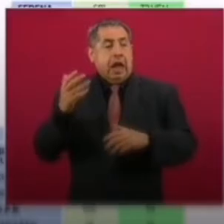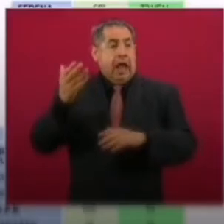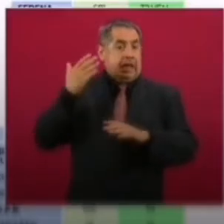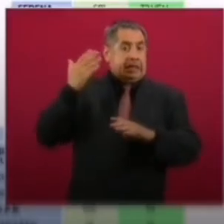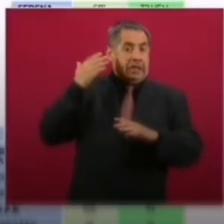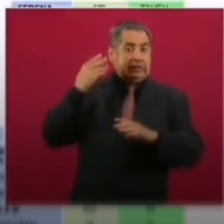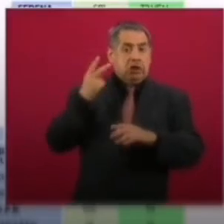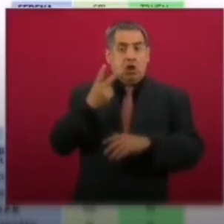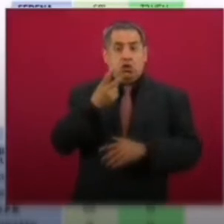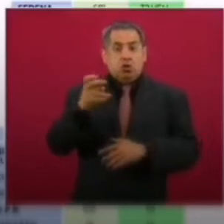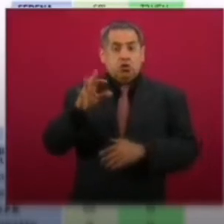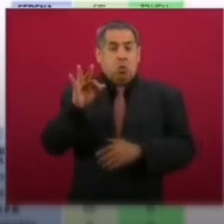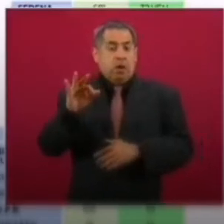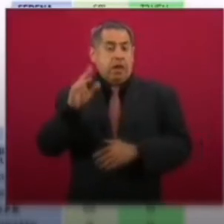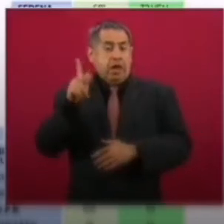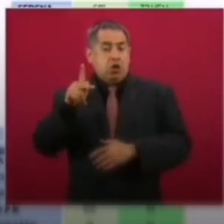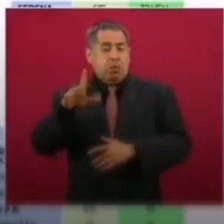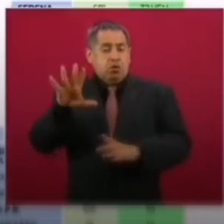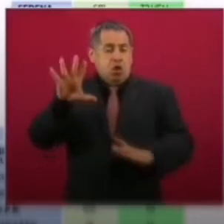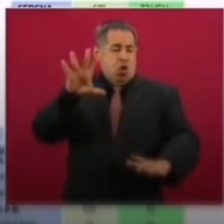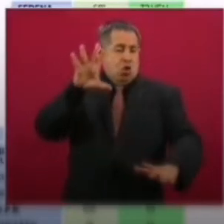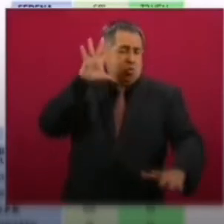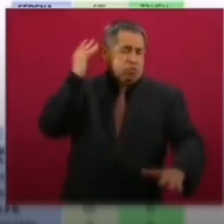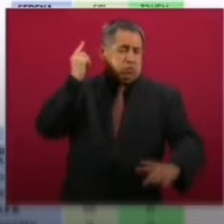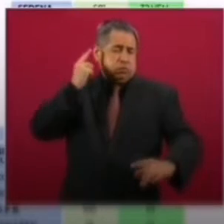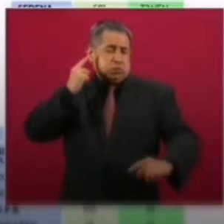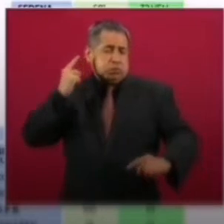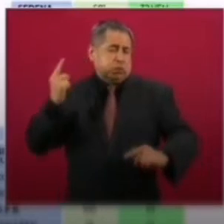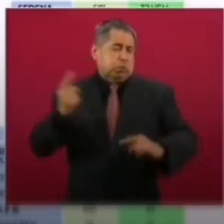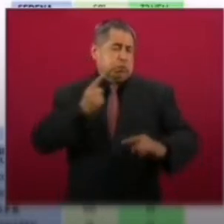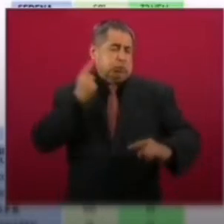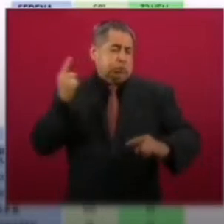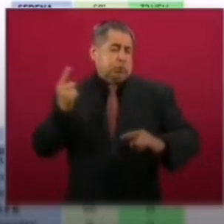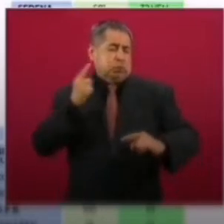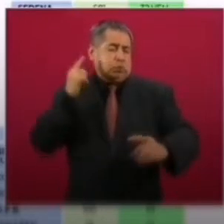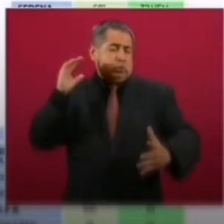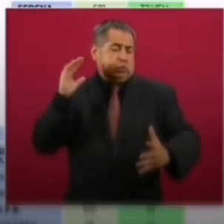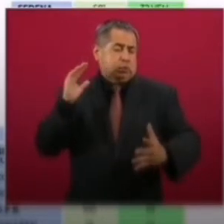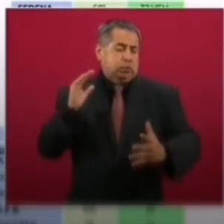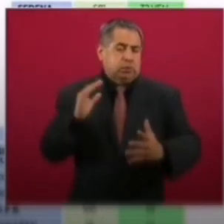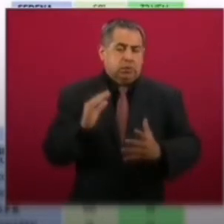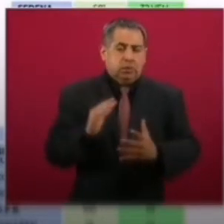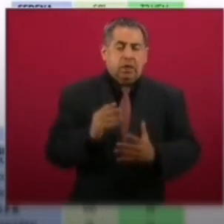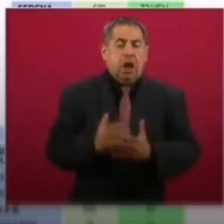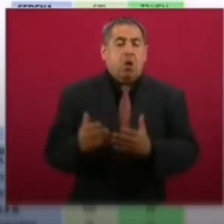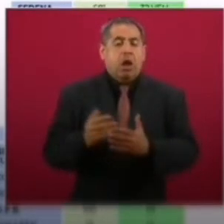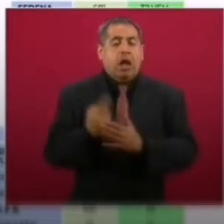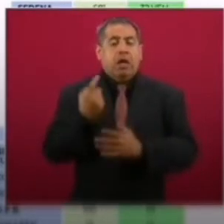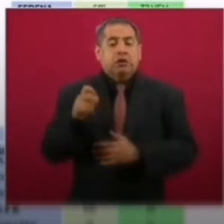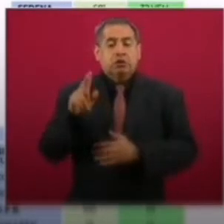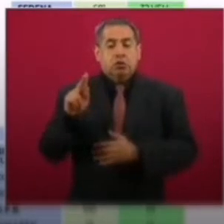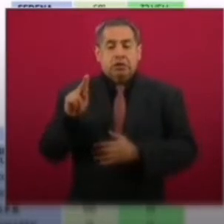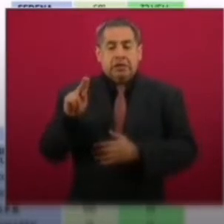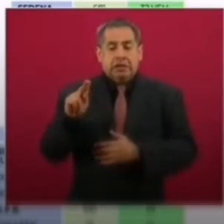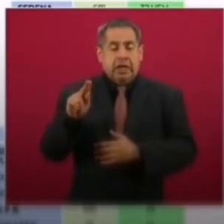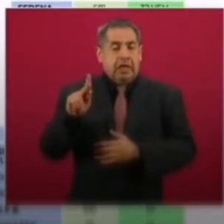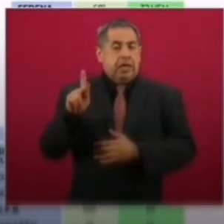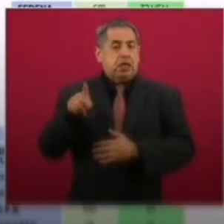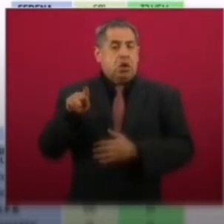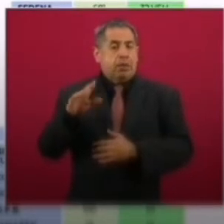doscientos cuarenta kilómetros por hora y se redujeron hasta ciento ochenta. Más favorablemente